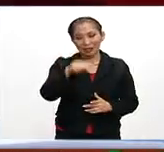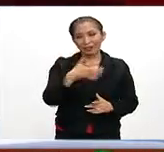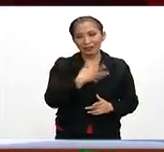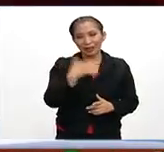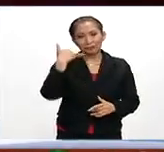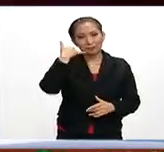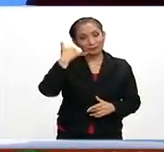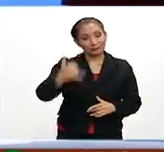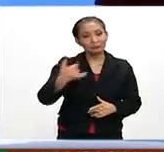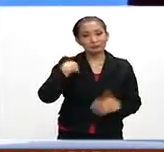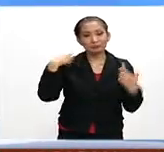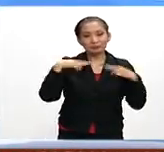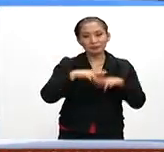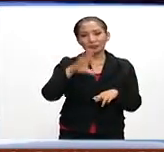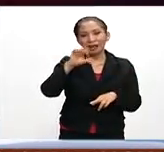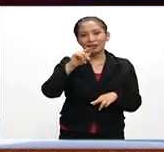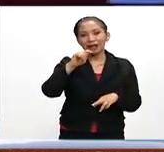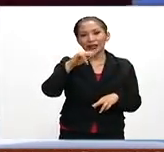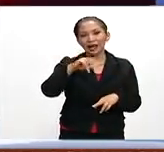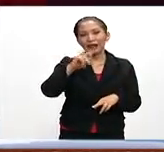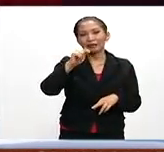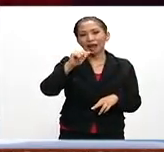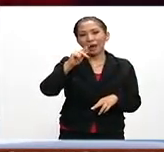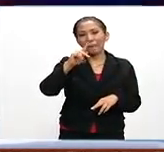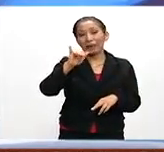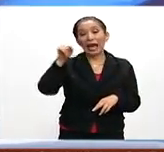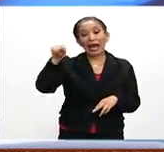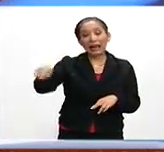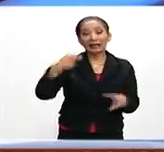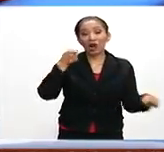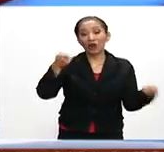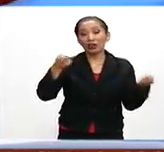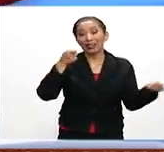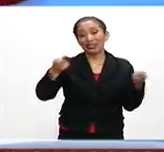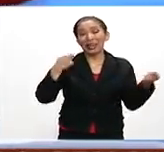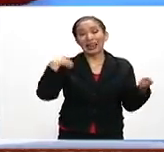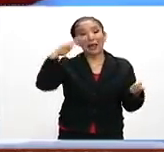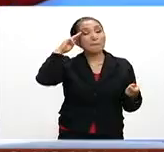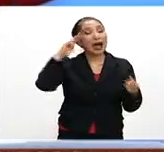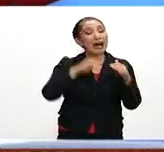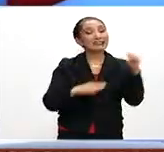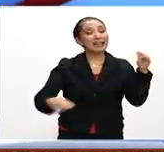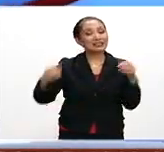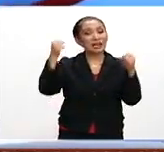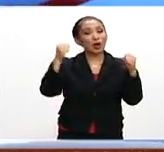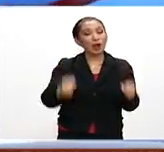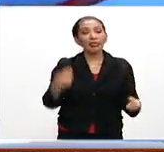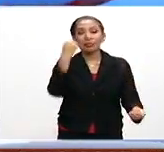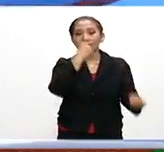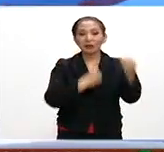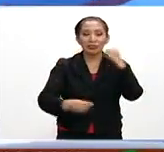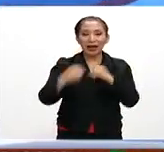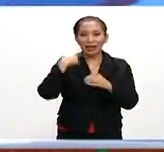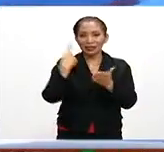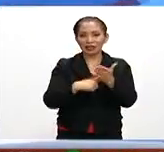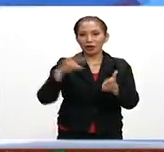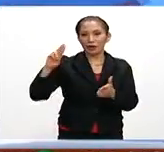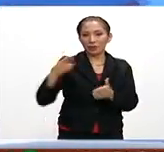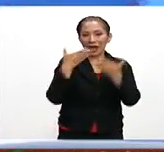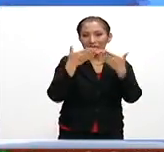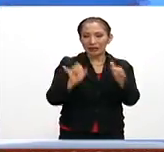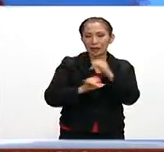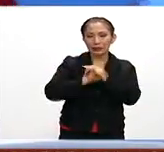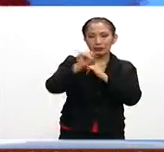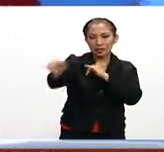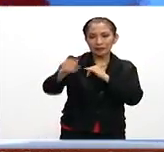tengo en la línea telefónica a la maestra Catalina Tapia Rangel. Ella es coordinadora de la Maestría en Seguridad Alimentaria de la Universidad Abierta y a